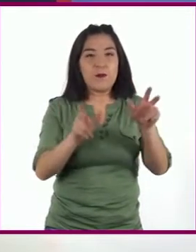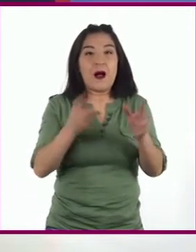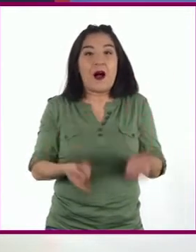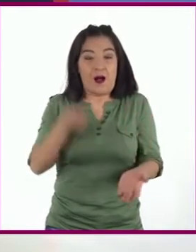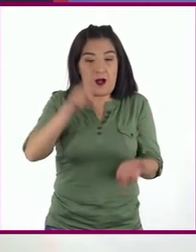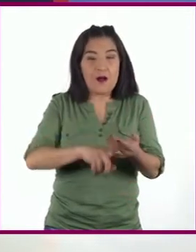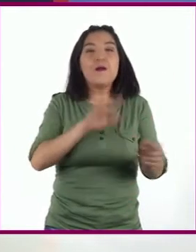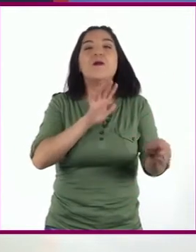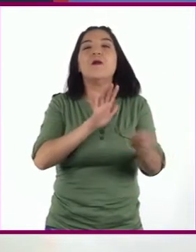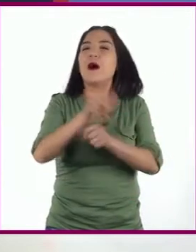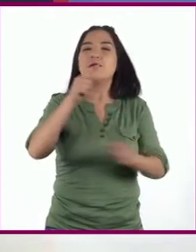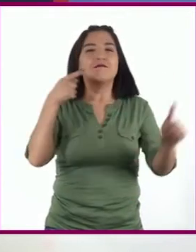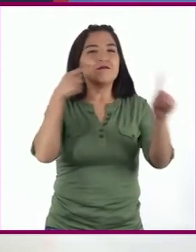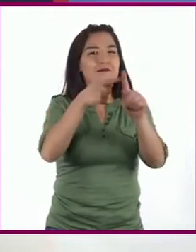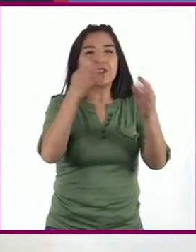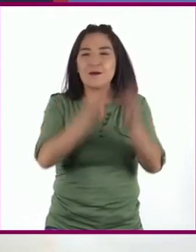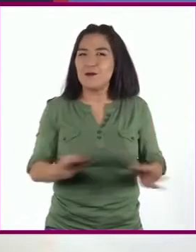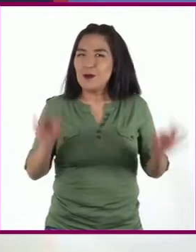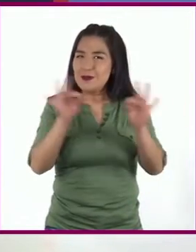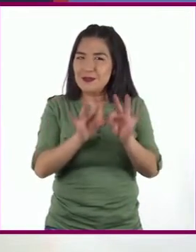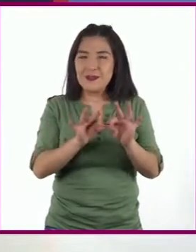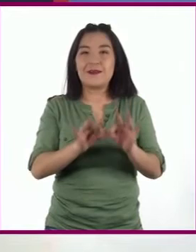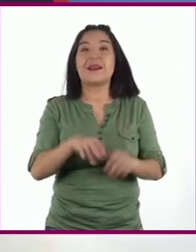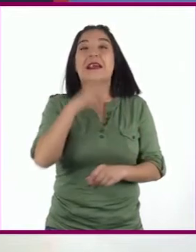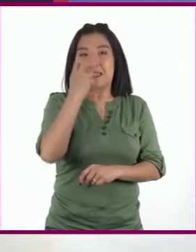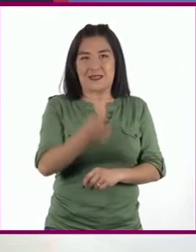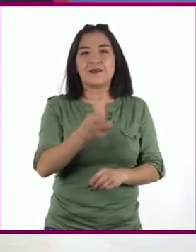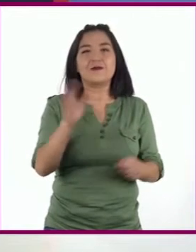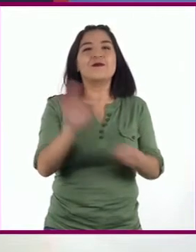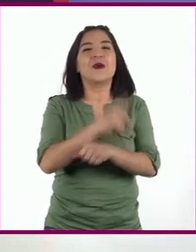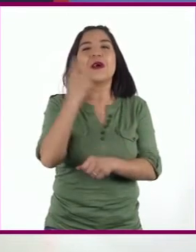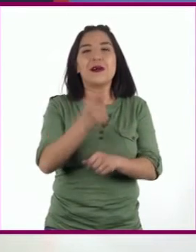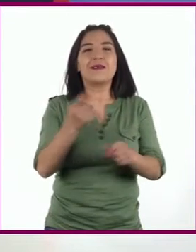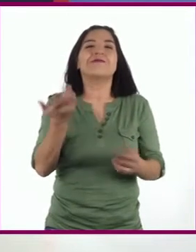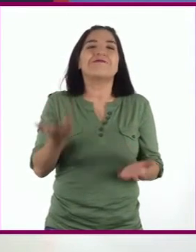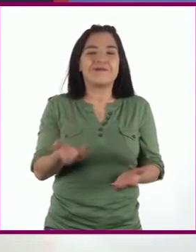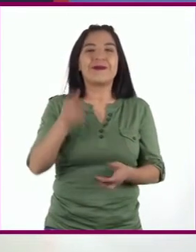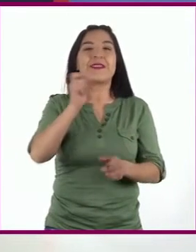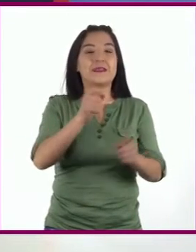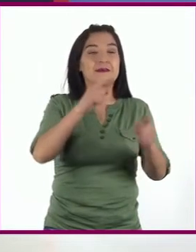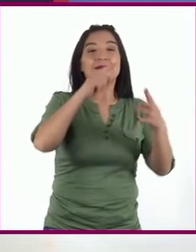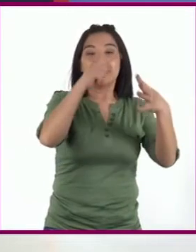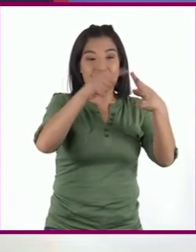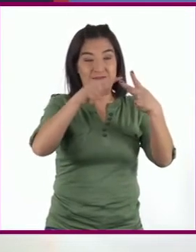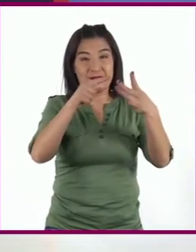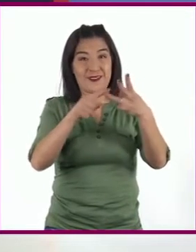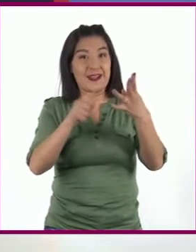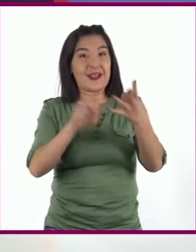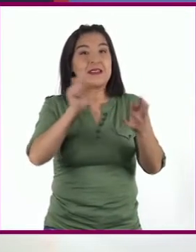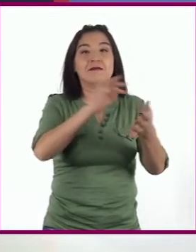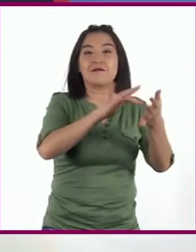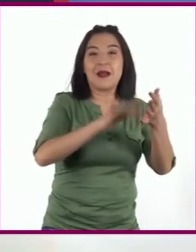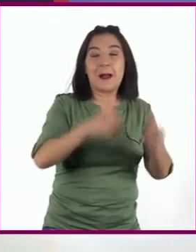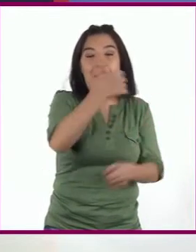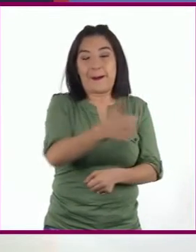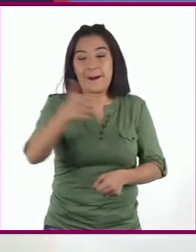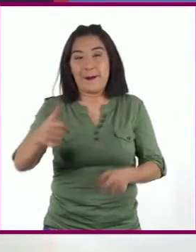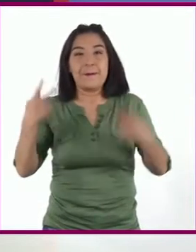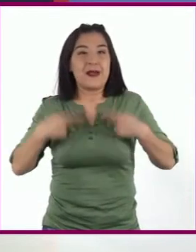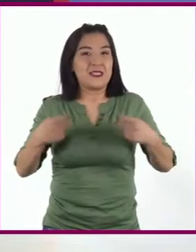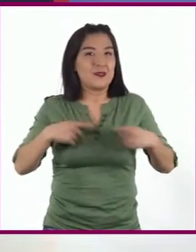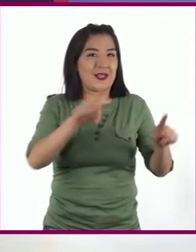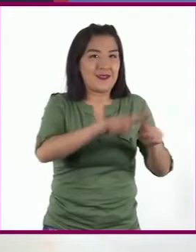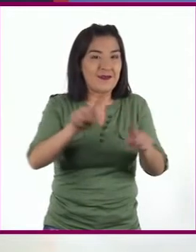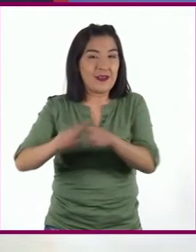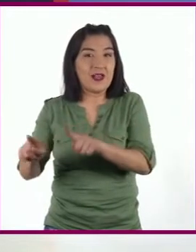finalidad específica Y eso es porque cada texto va dirigido a un público distinto y tiene un